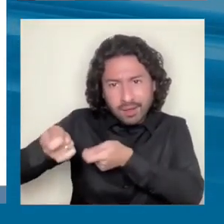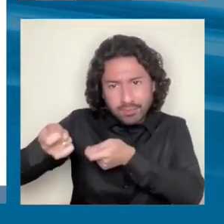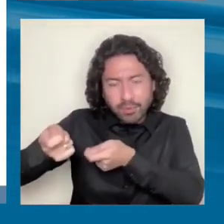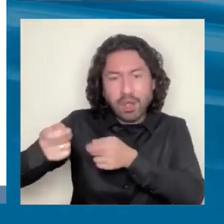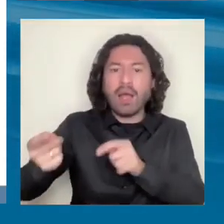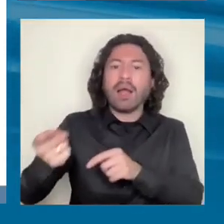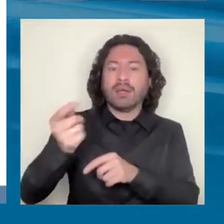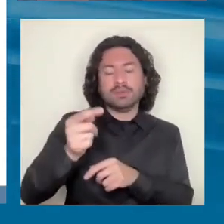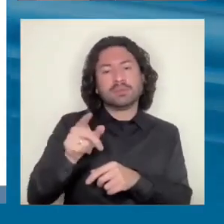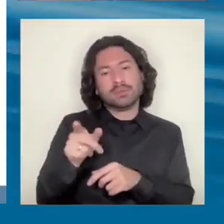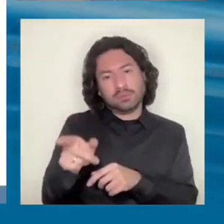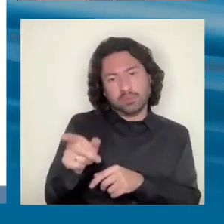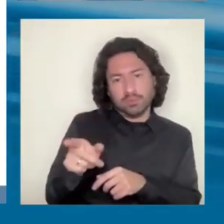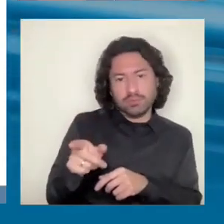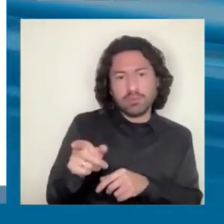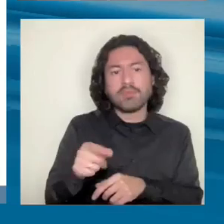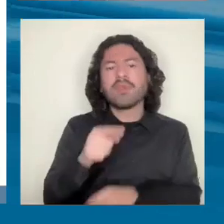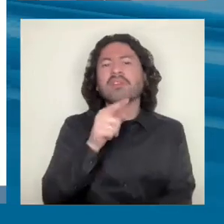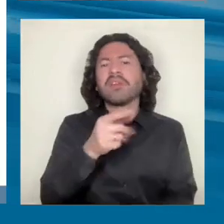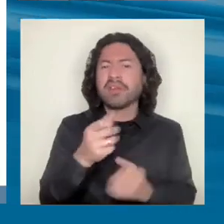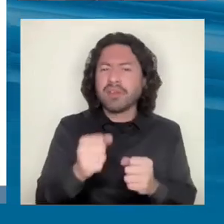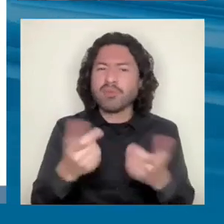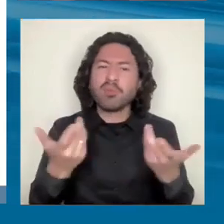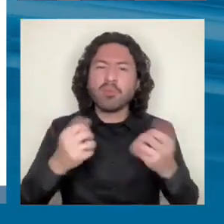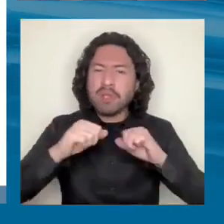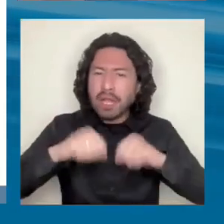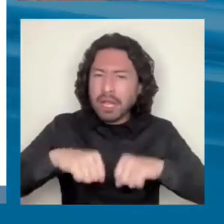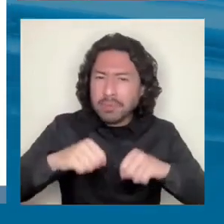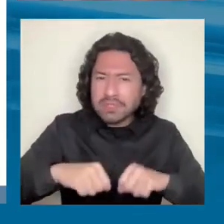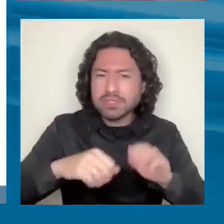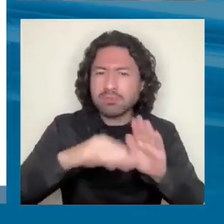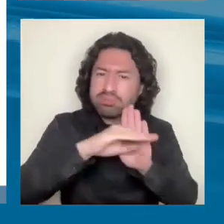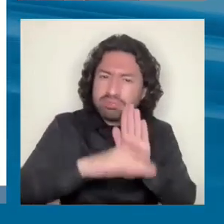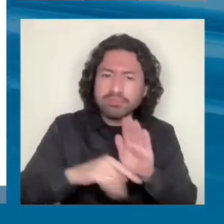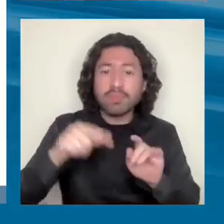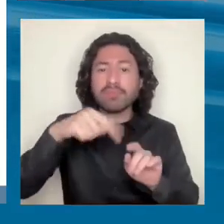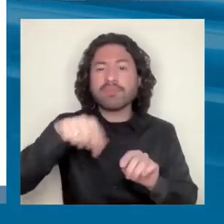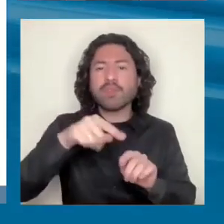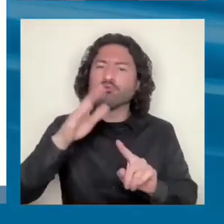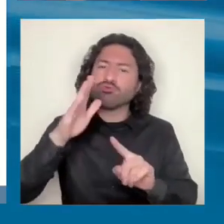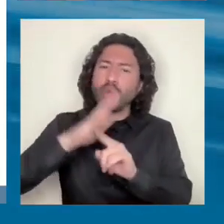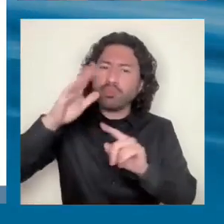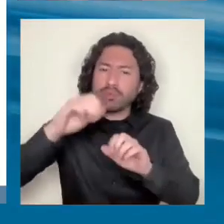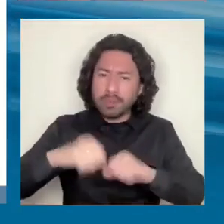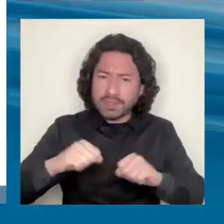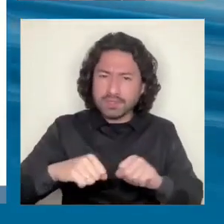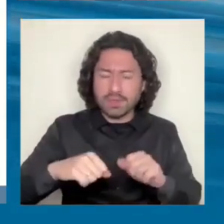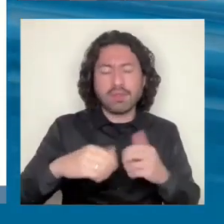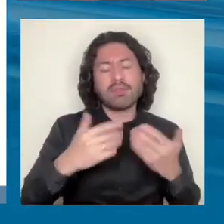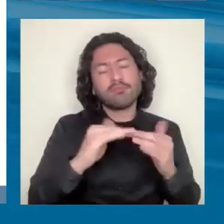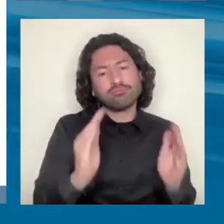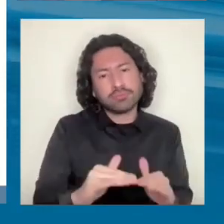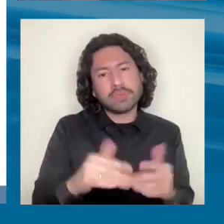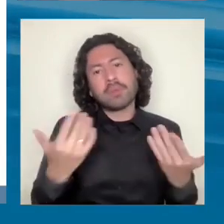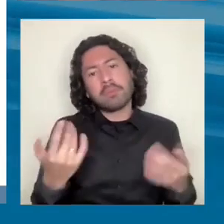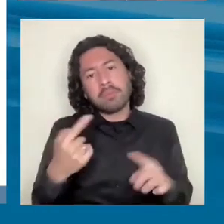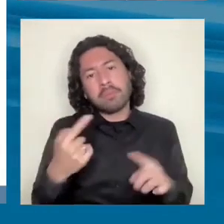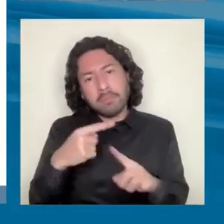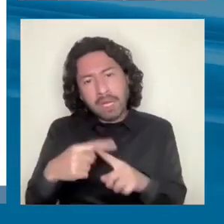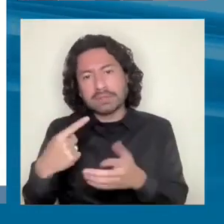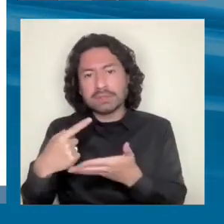allí en el reporte más amplio del tipo de capacidades top institucionales y también los requerimientos de gobernanza y diálogo social.